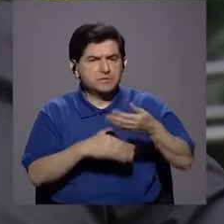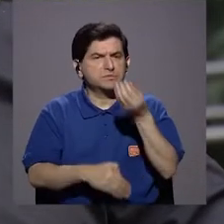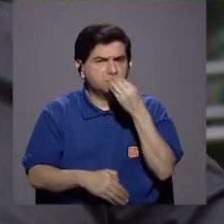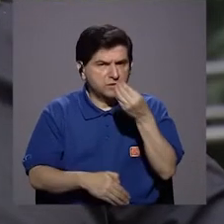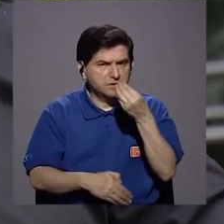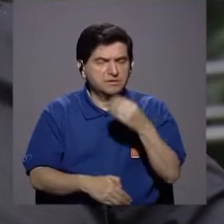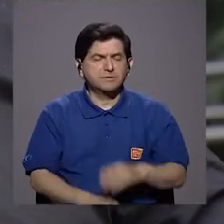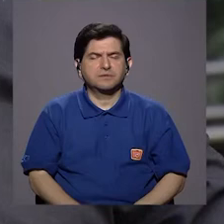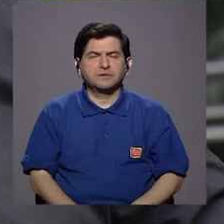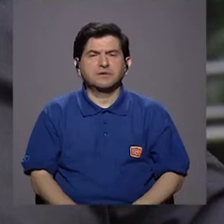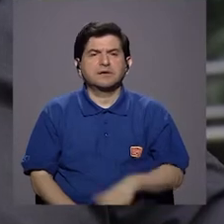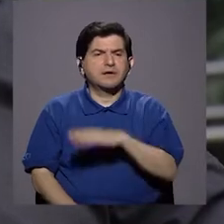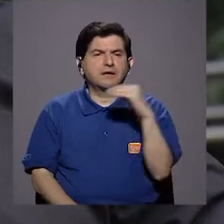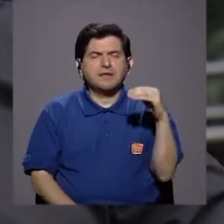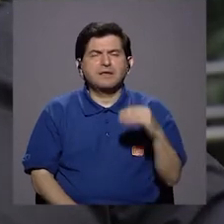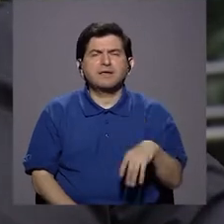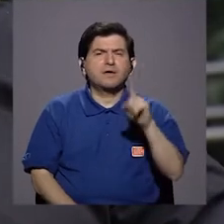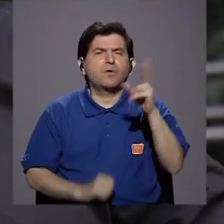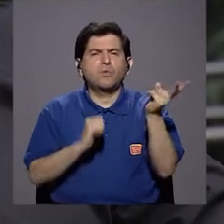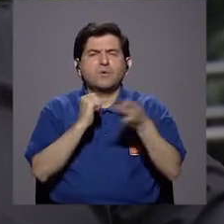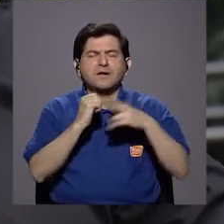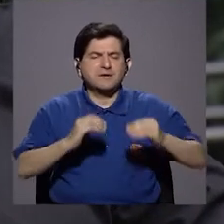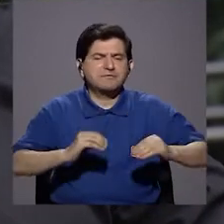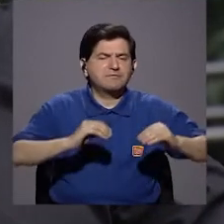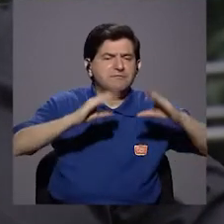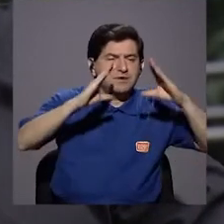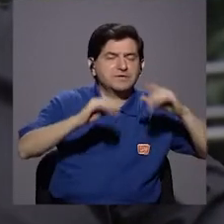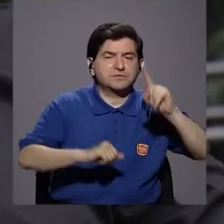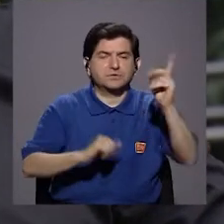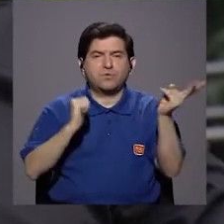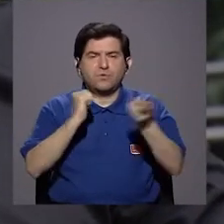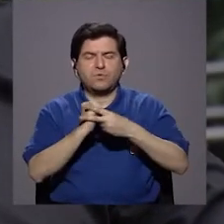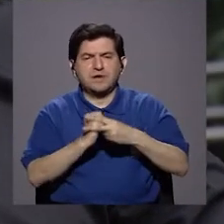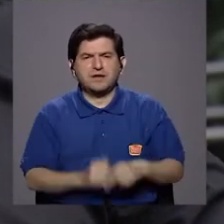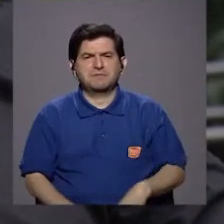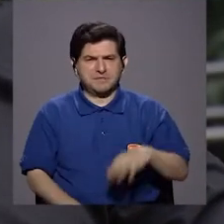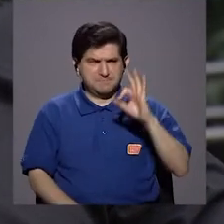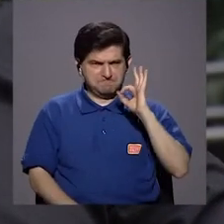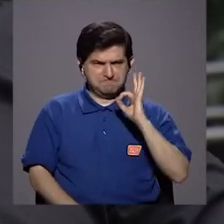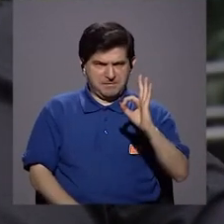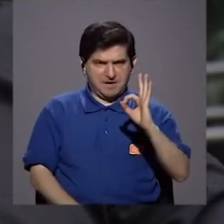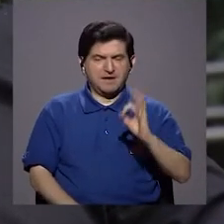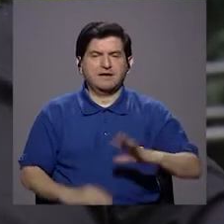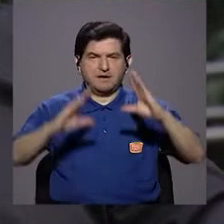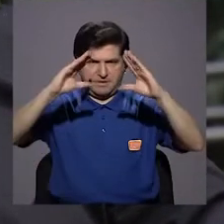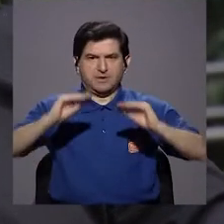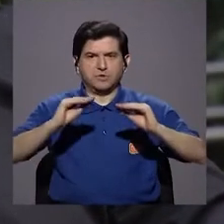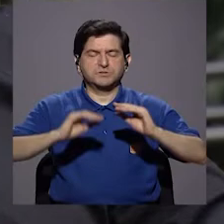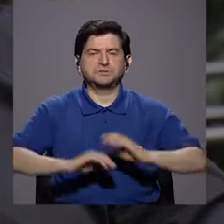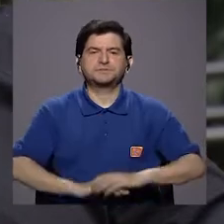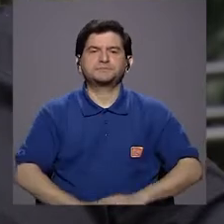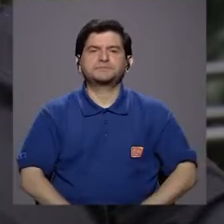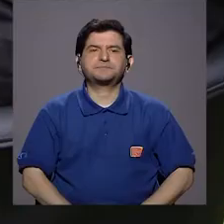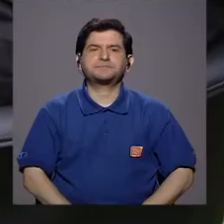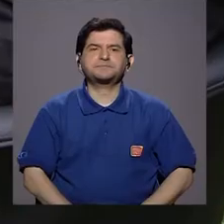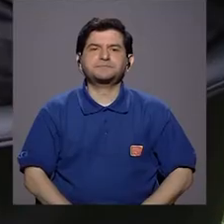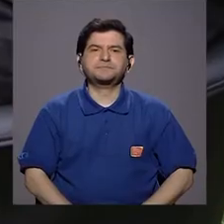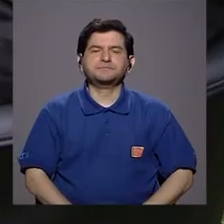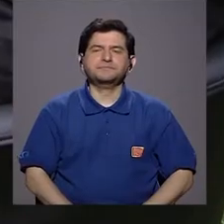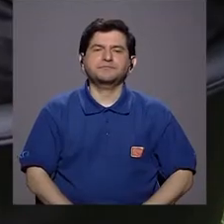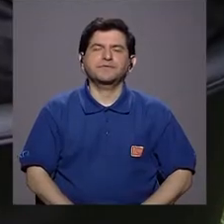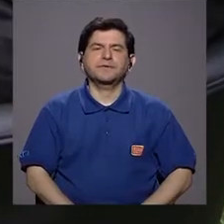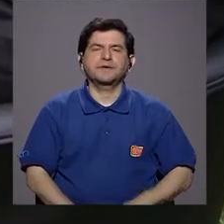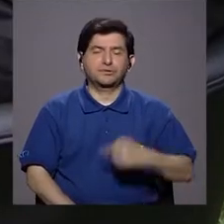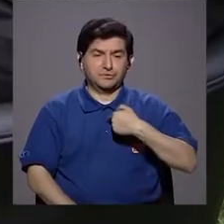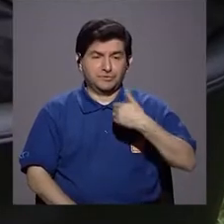después de cada vez de que comes. Y si definitivamente, por lo menos una vez en la mañana y una vez muy consistente en la noche. Yo quisiera, yo